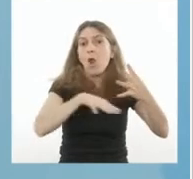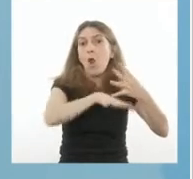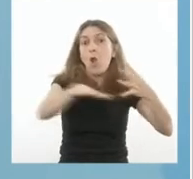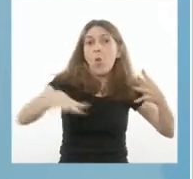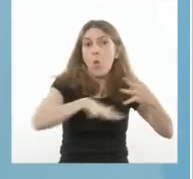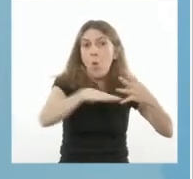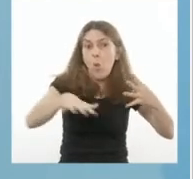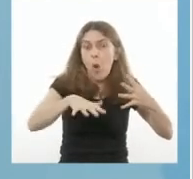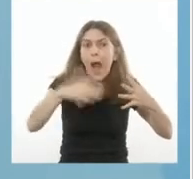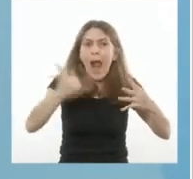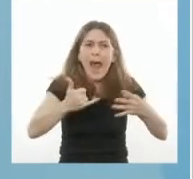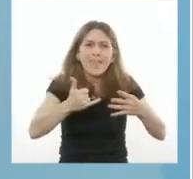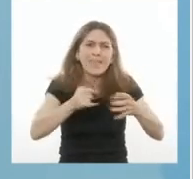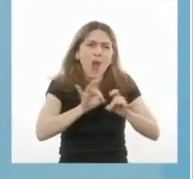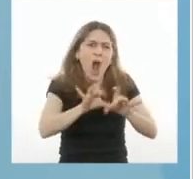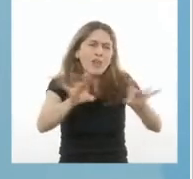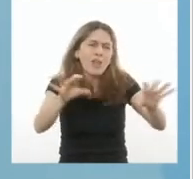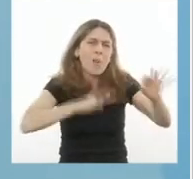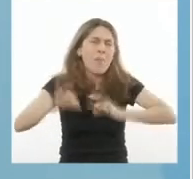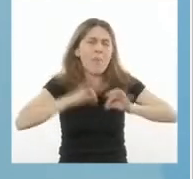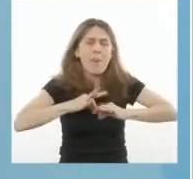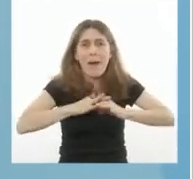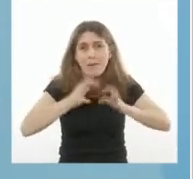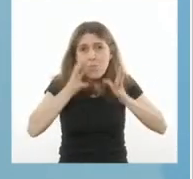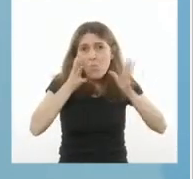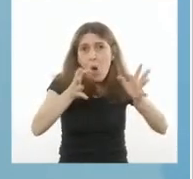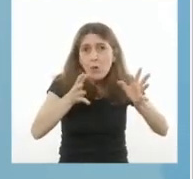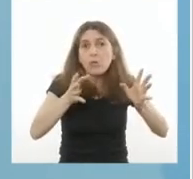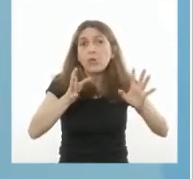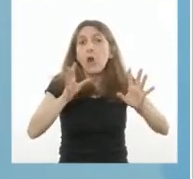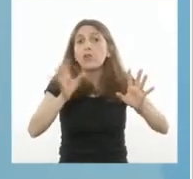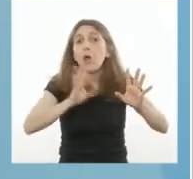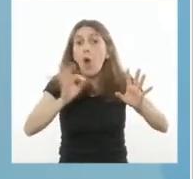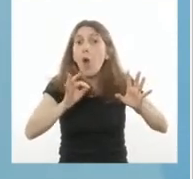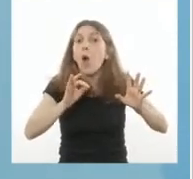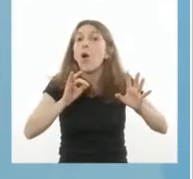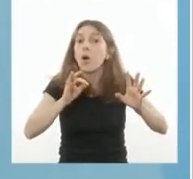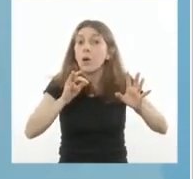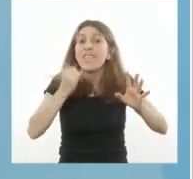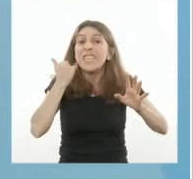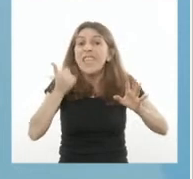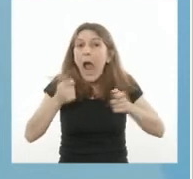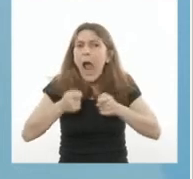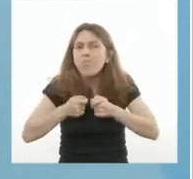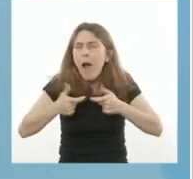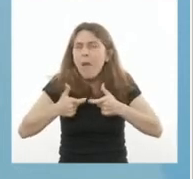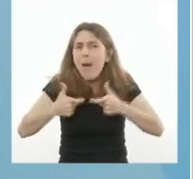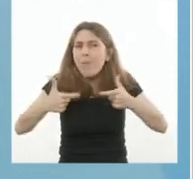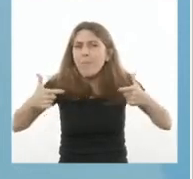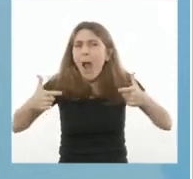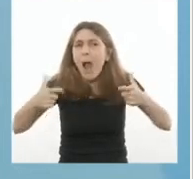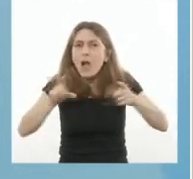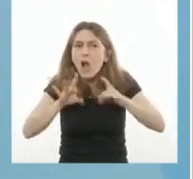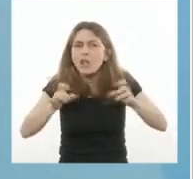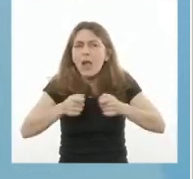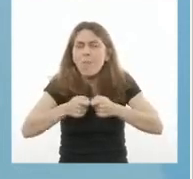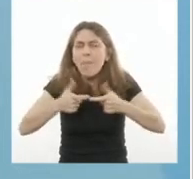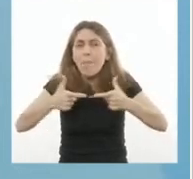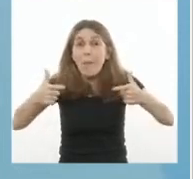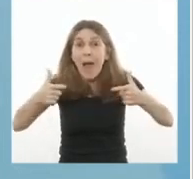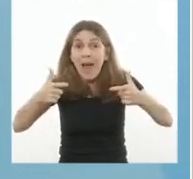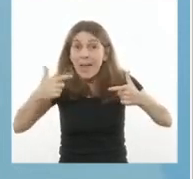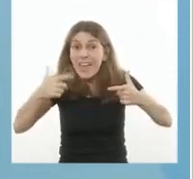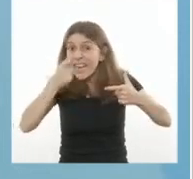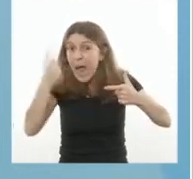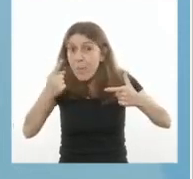proporción de contagios o que ellos están aumentando de manera muy veloz, se establece